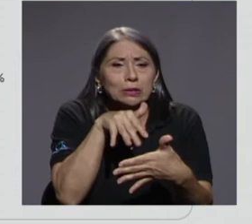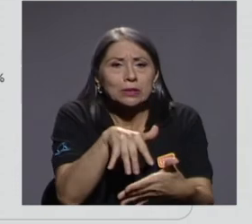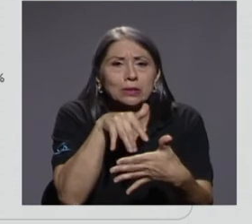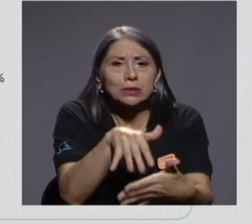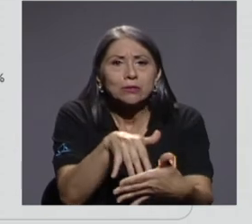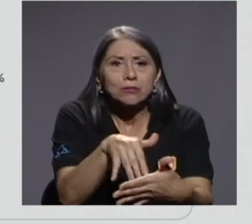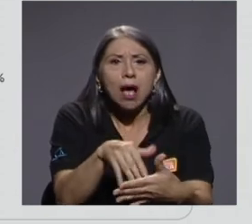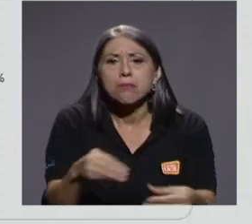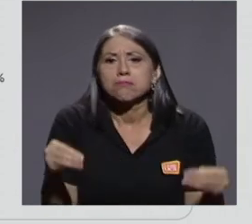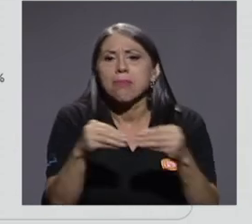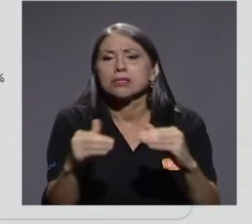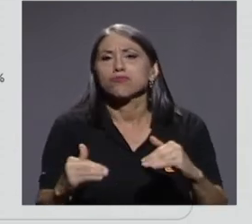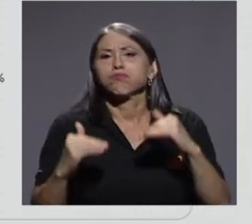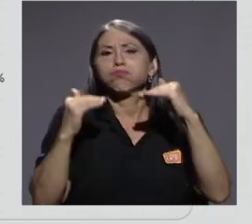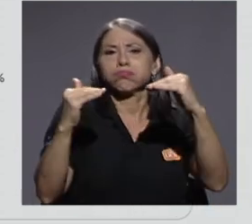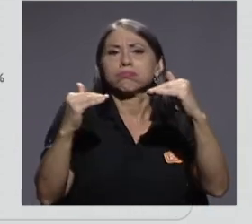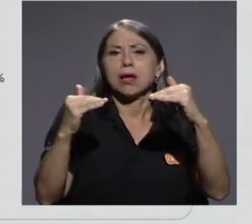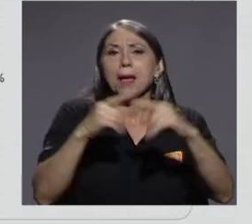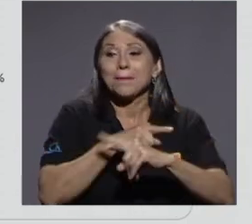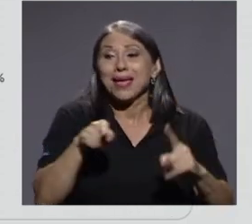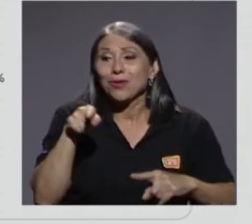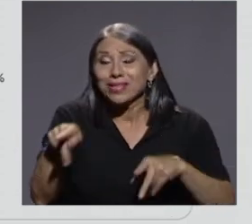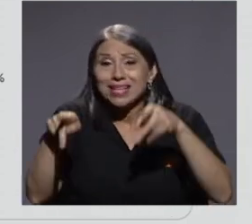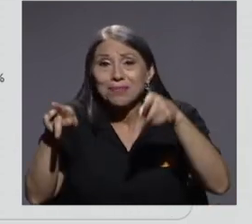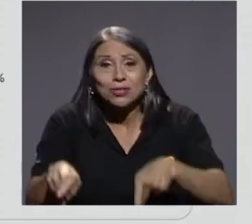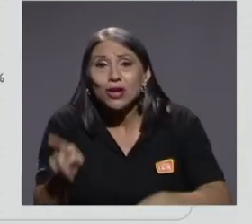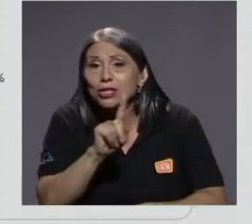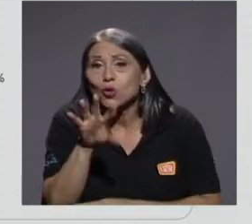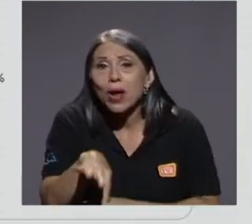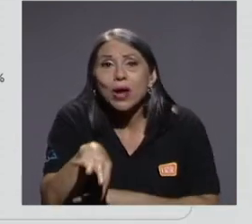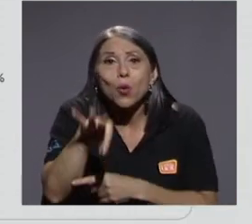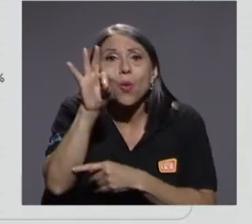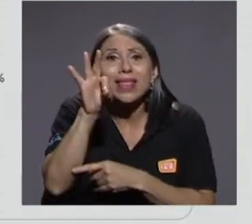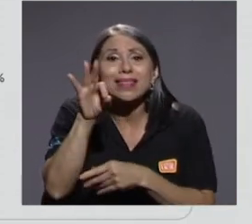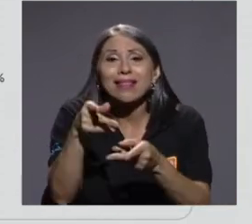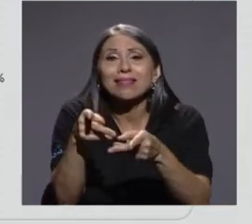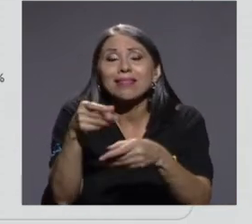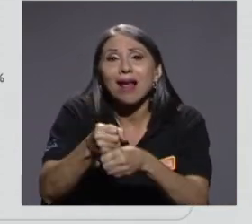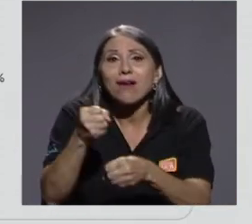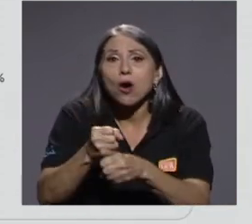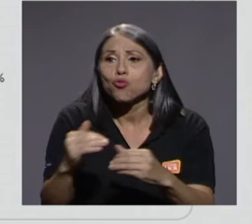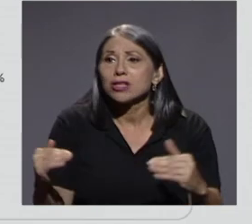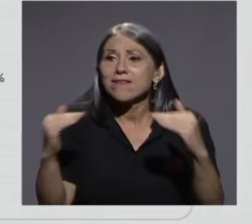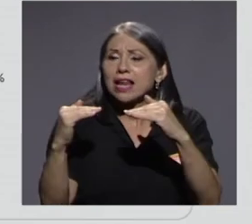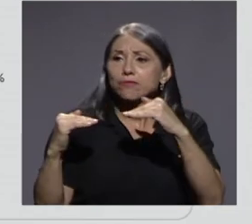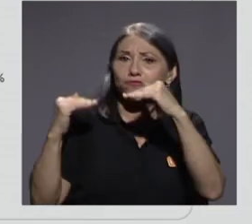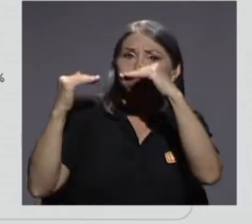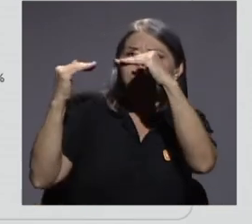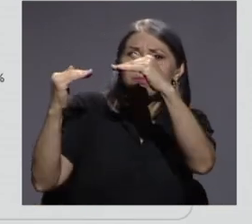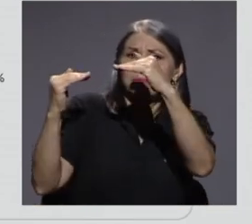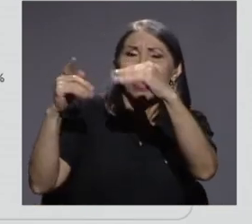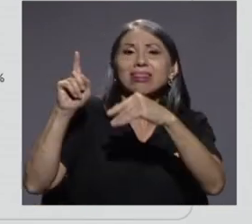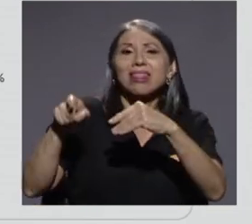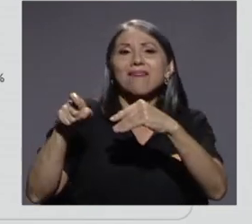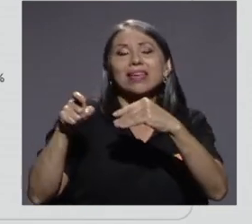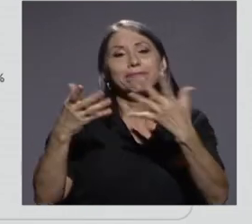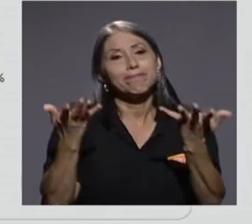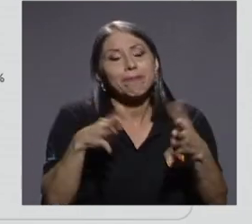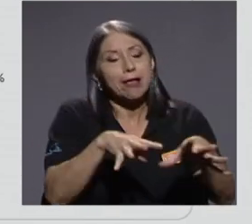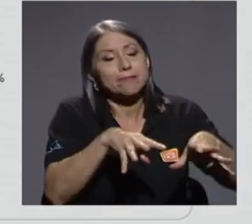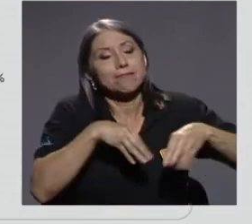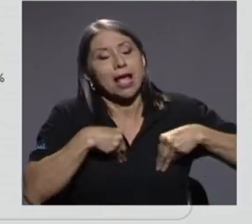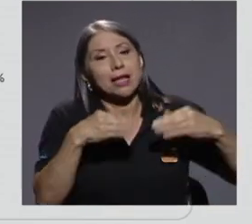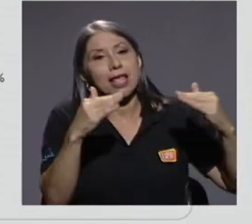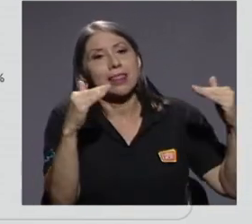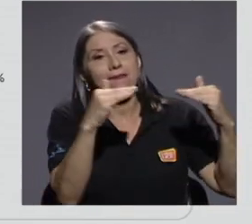encontrar puestos de trabajo para el nivel al que se habían preparado, tienen que ir a trabajar a niveles inferiores. Esas son las personas que